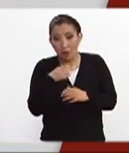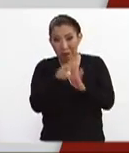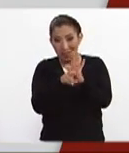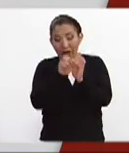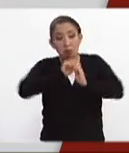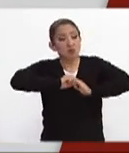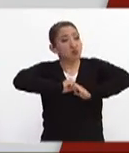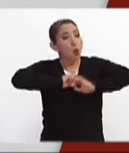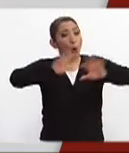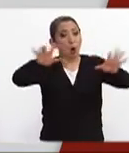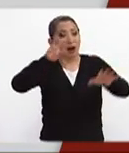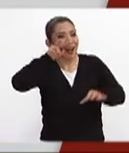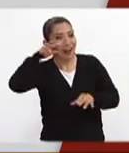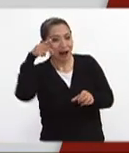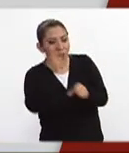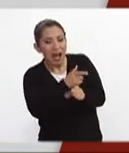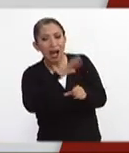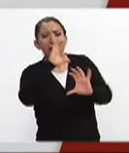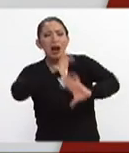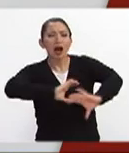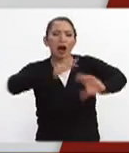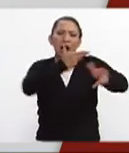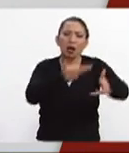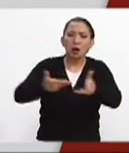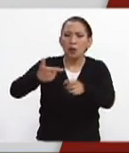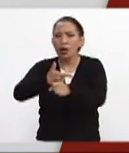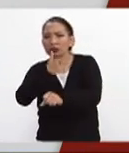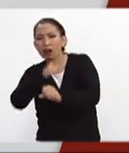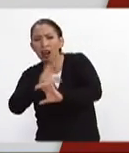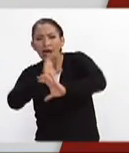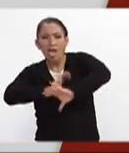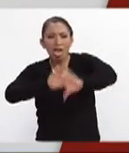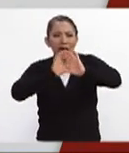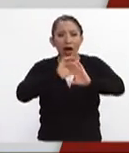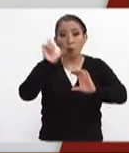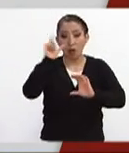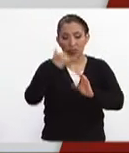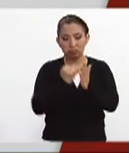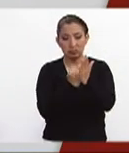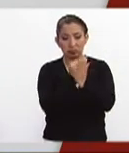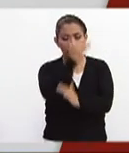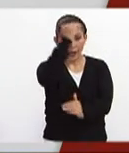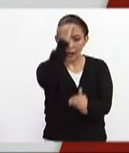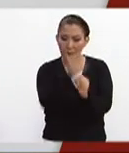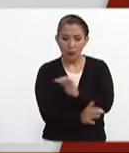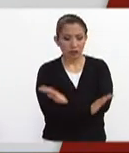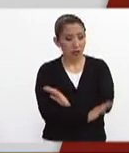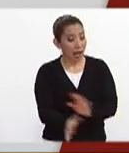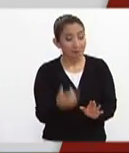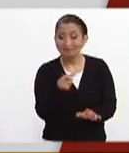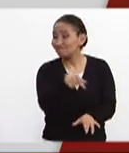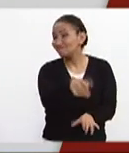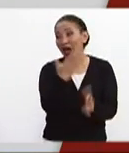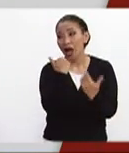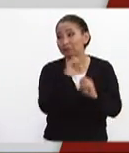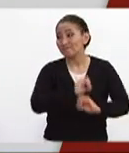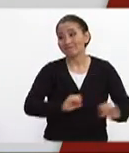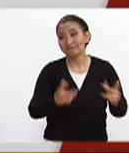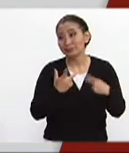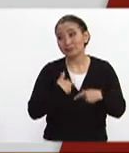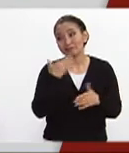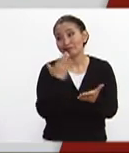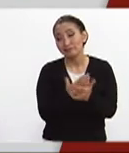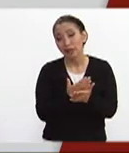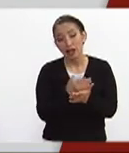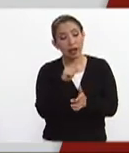un video donde se veía como cantaban el himno nacional después de que se decidió concluir con estas pues